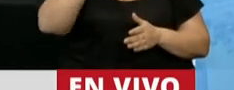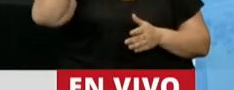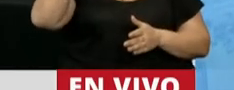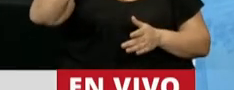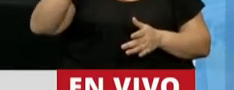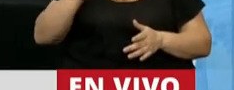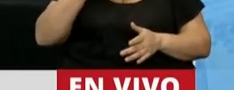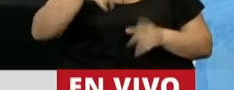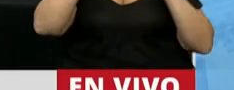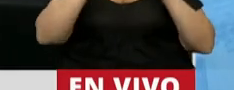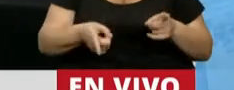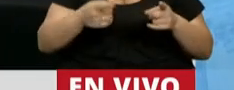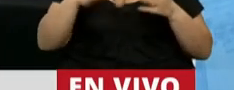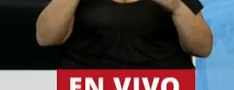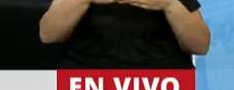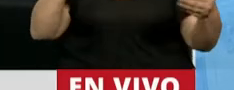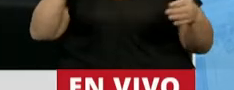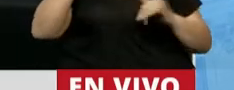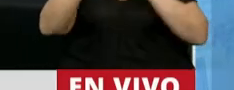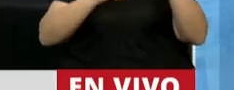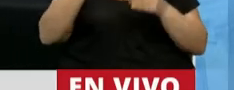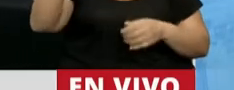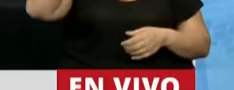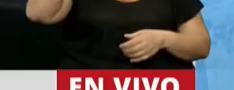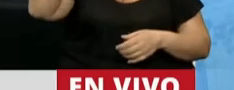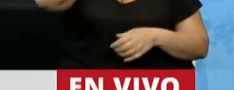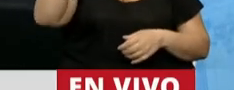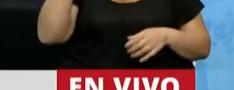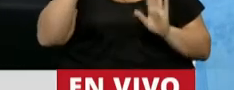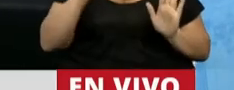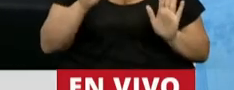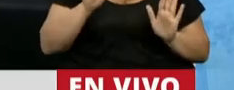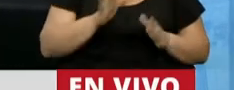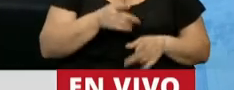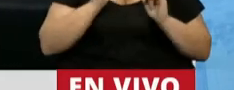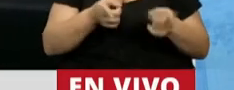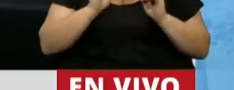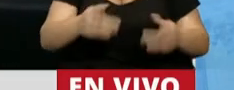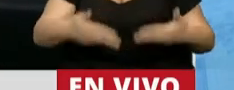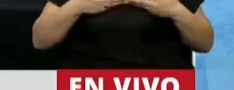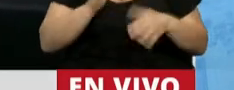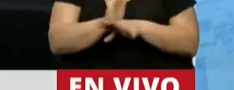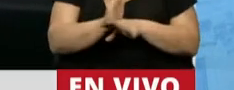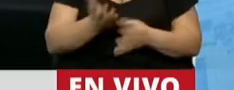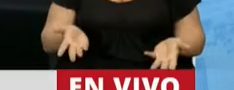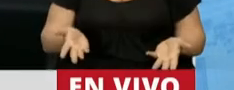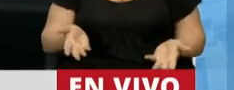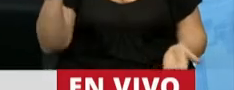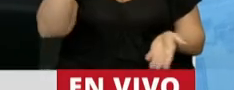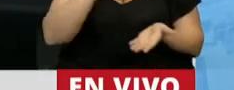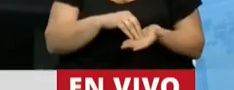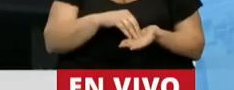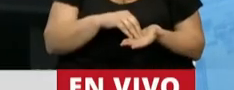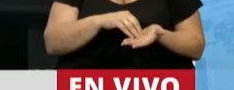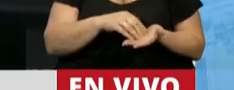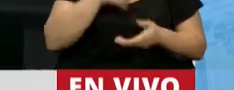Pozos, también seguían el aislamiento. Porque el Congreso de la Nación, señora Presidenta, sigue en cuarentena. Nuevamente